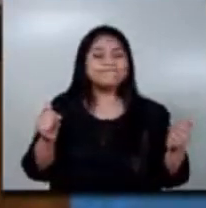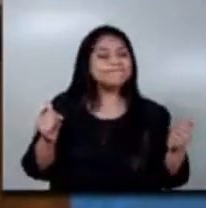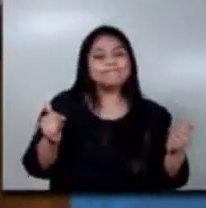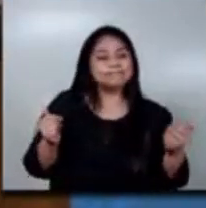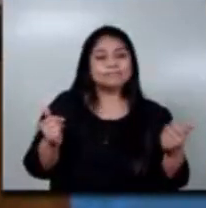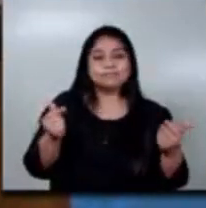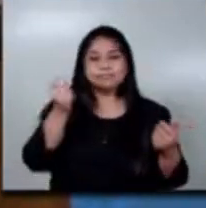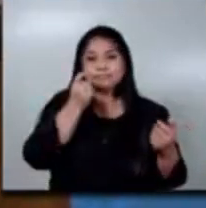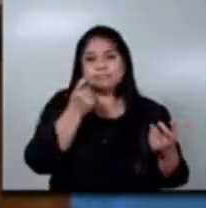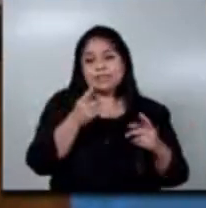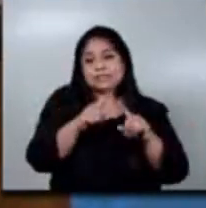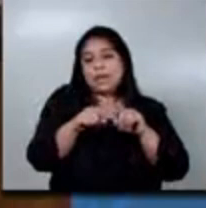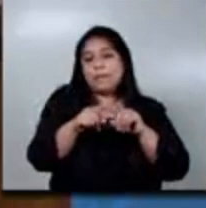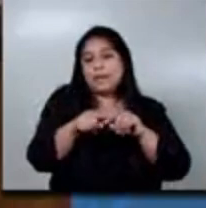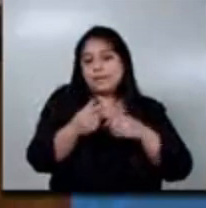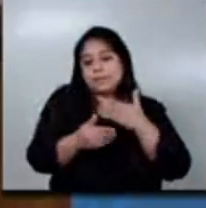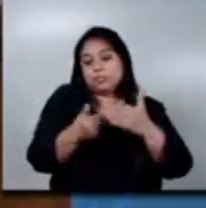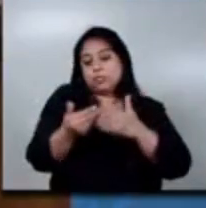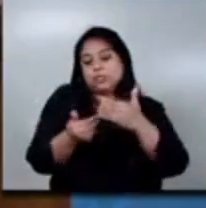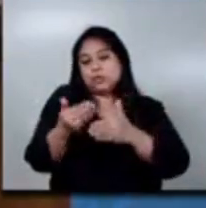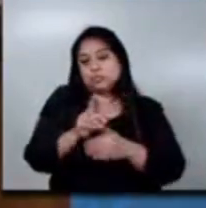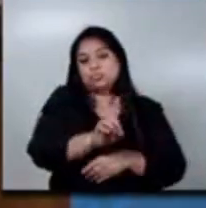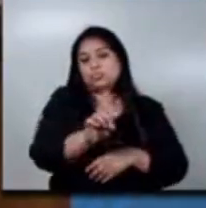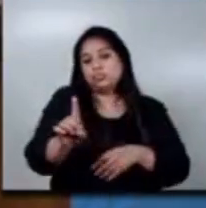no va a depender de la evolución de cada persona.